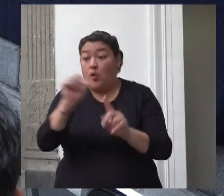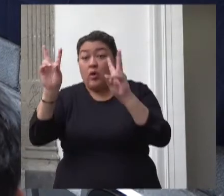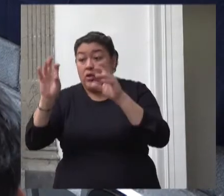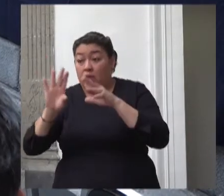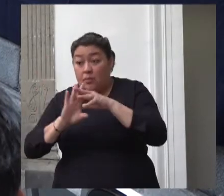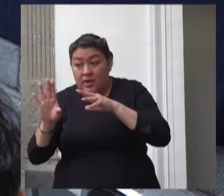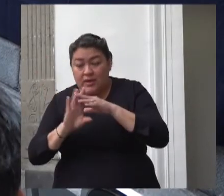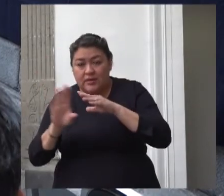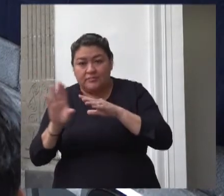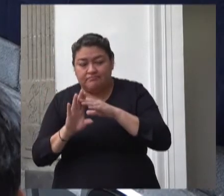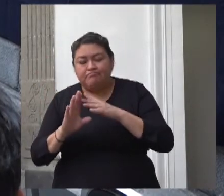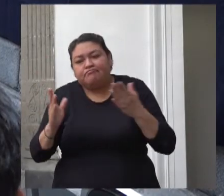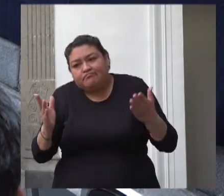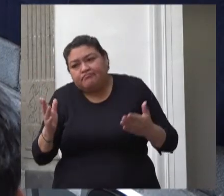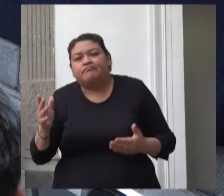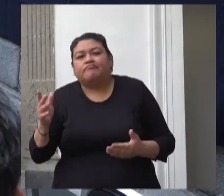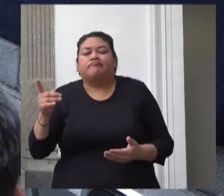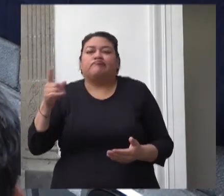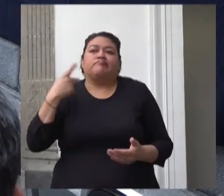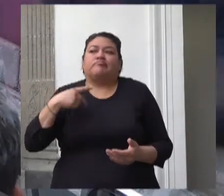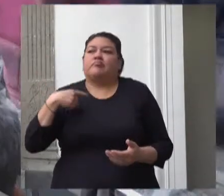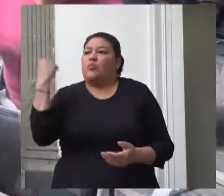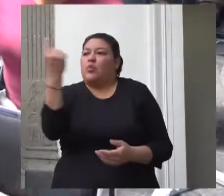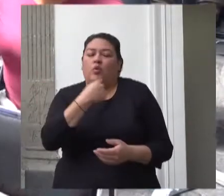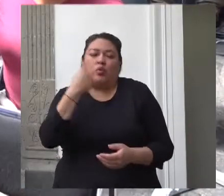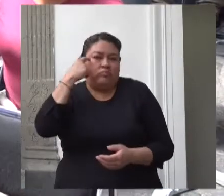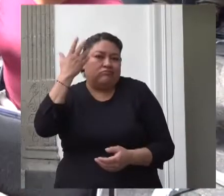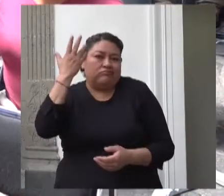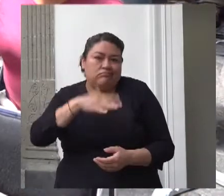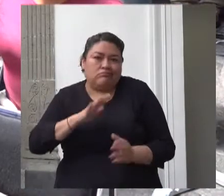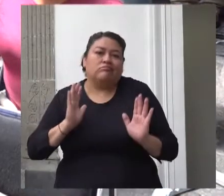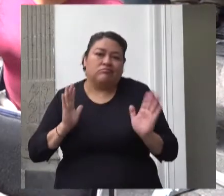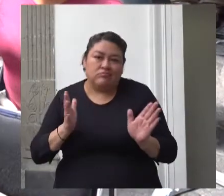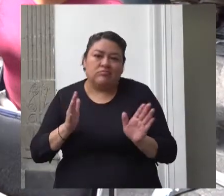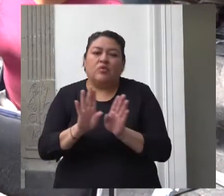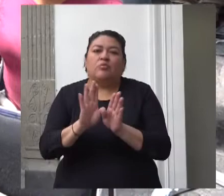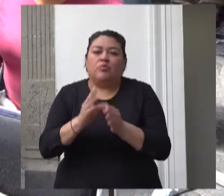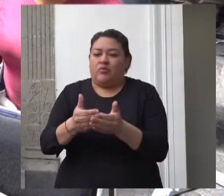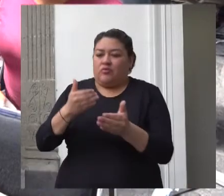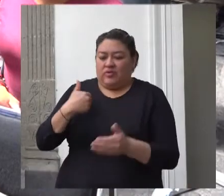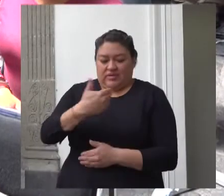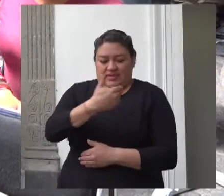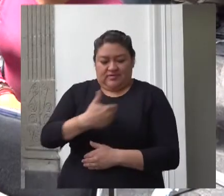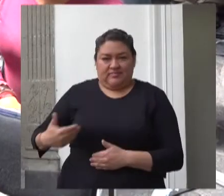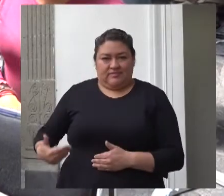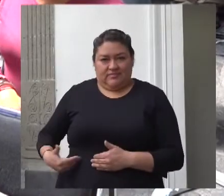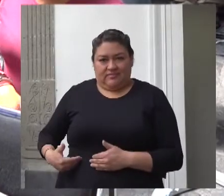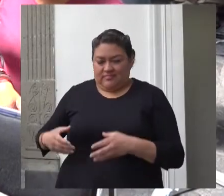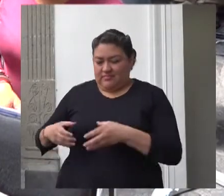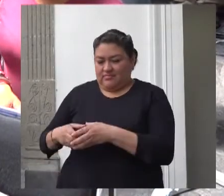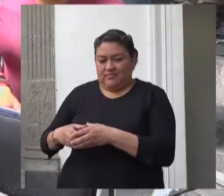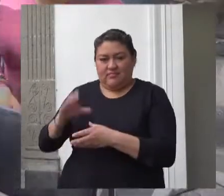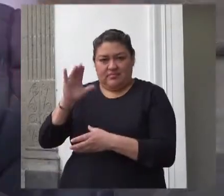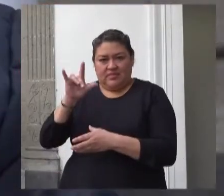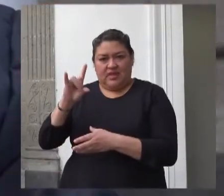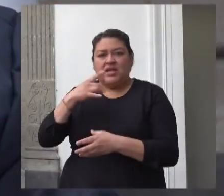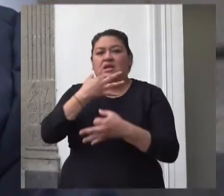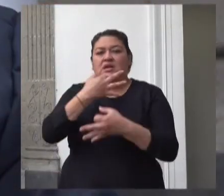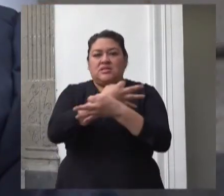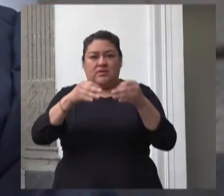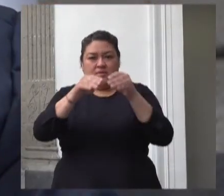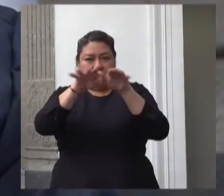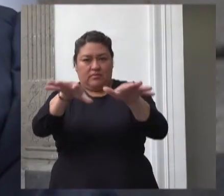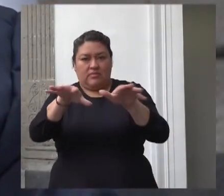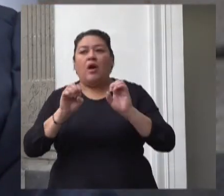son del conocimiento de la opinión pública a través de lo declarado por el presidente de la comisión nacional o en